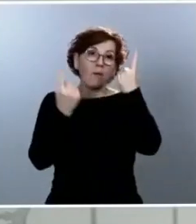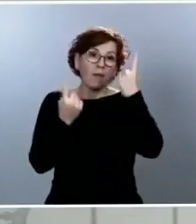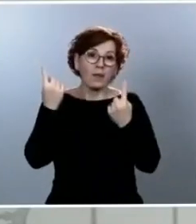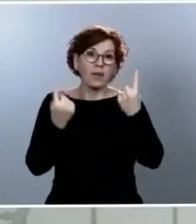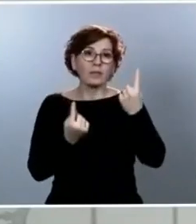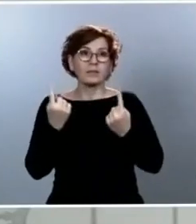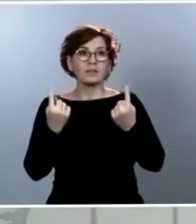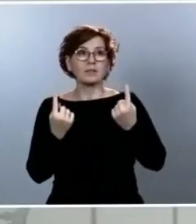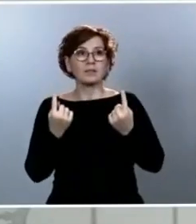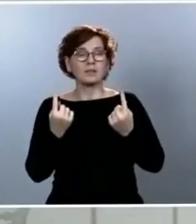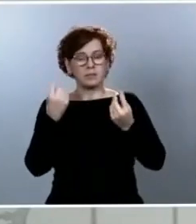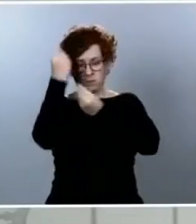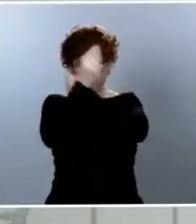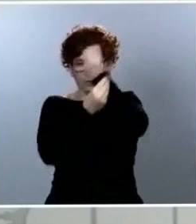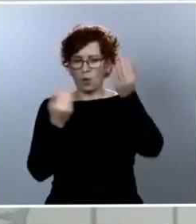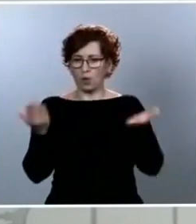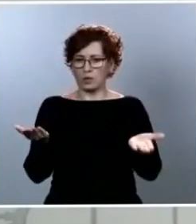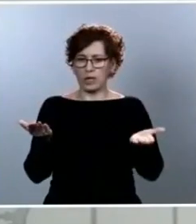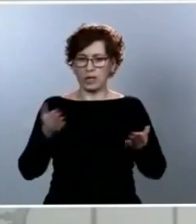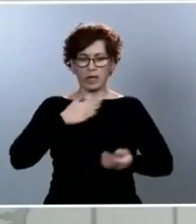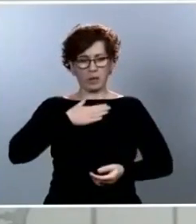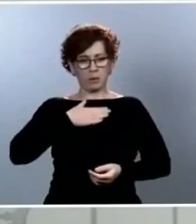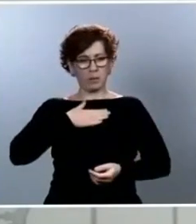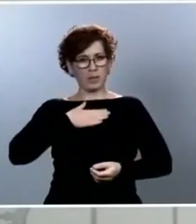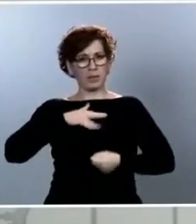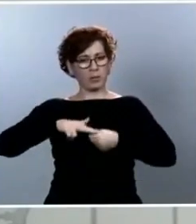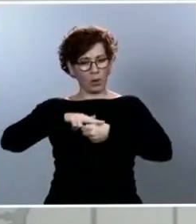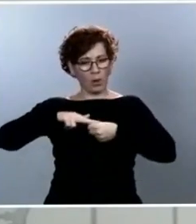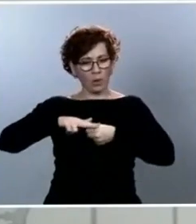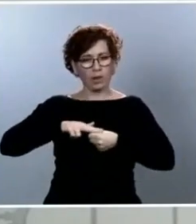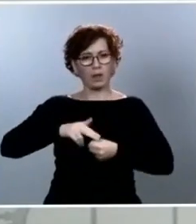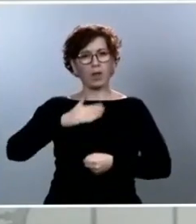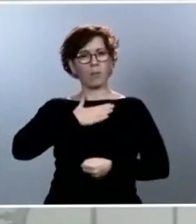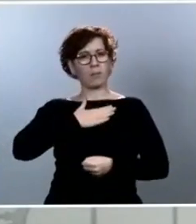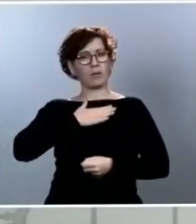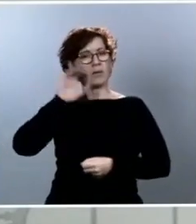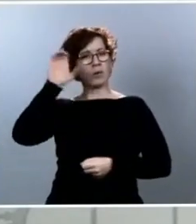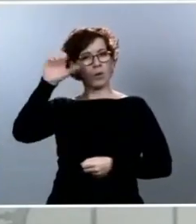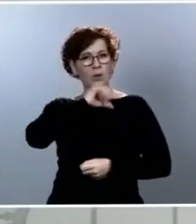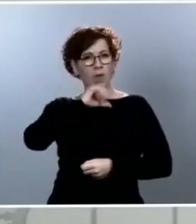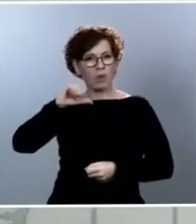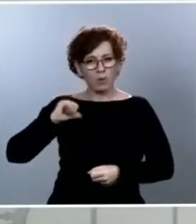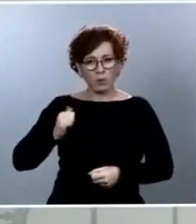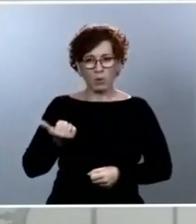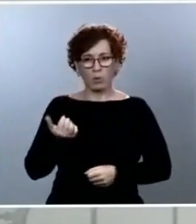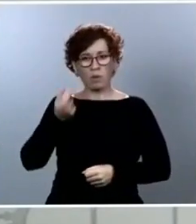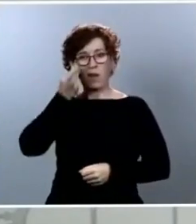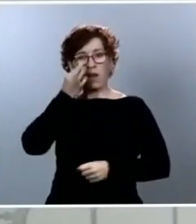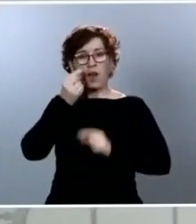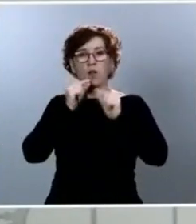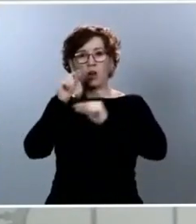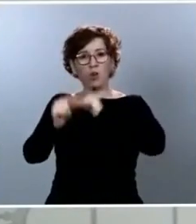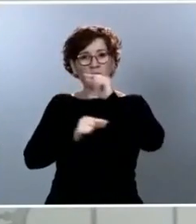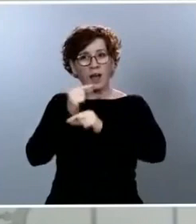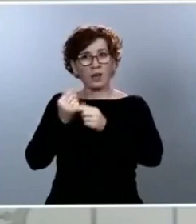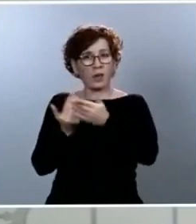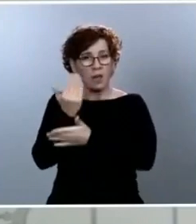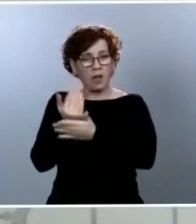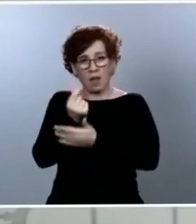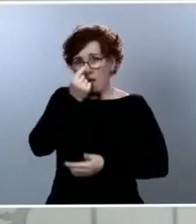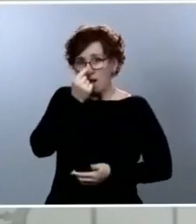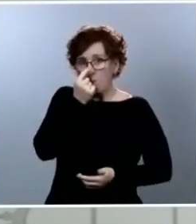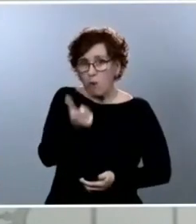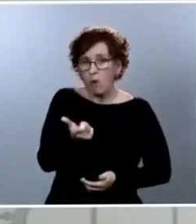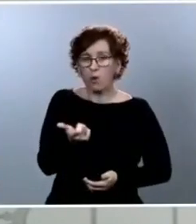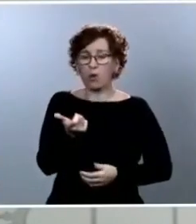provincia o en mi comunidad autónoma, que tenemos poco nivel de contagios diarios, por qué no podemos hacer